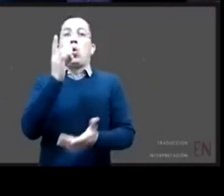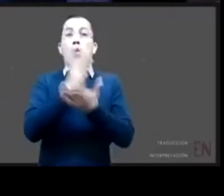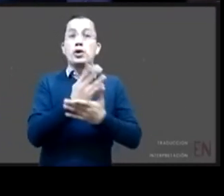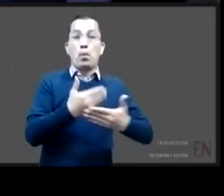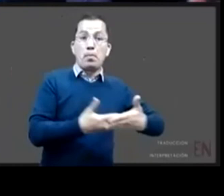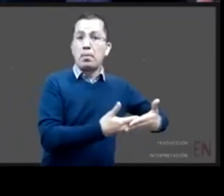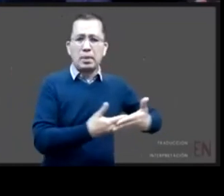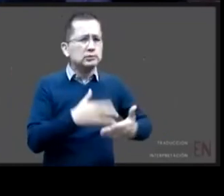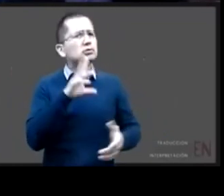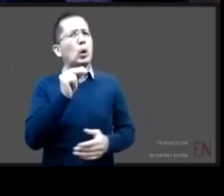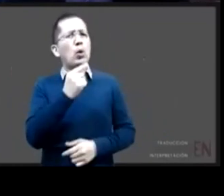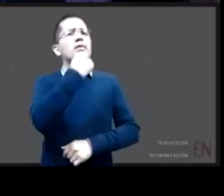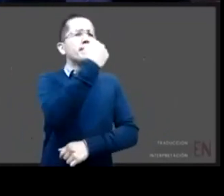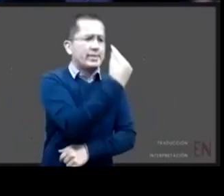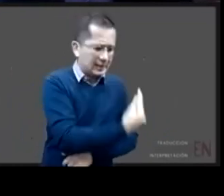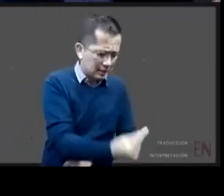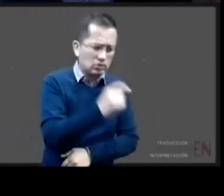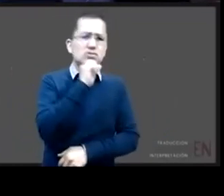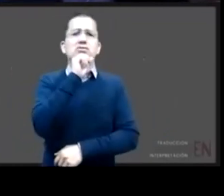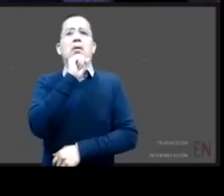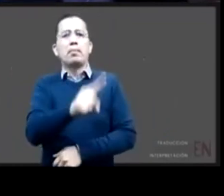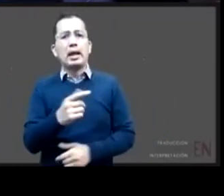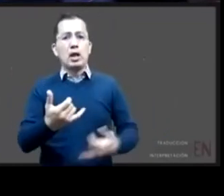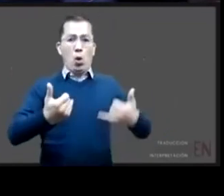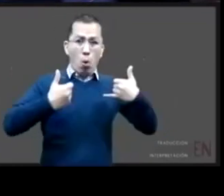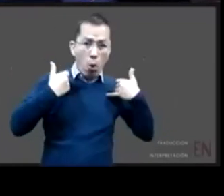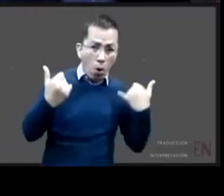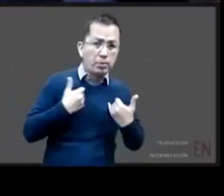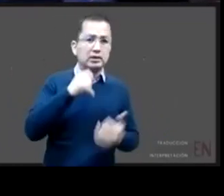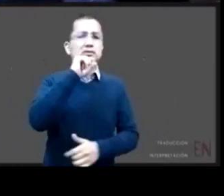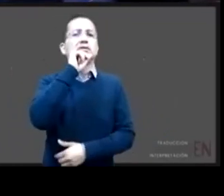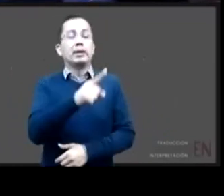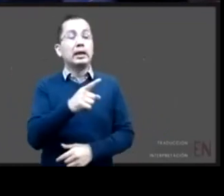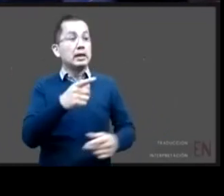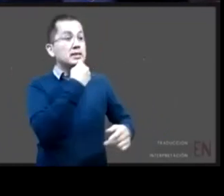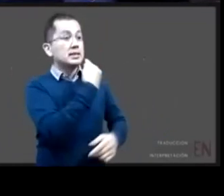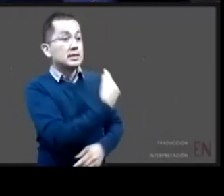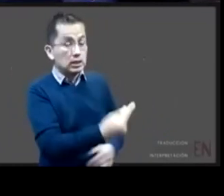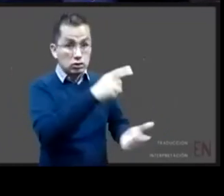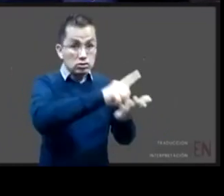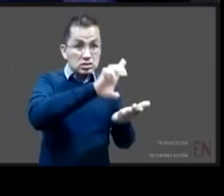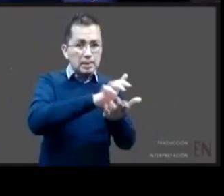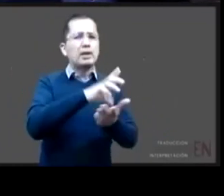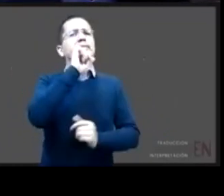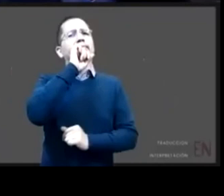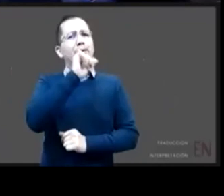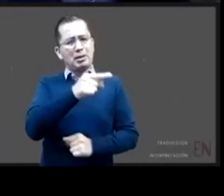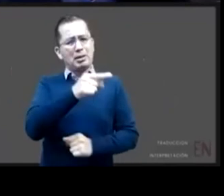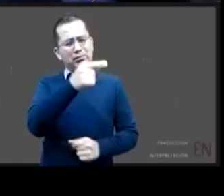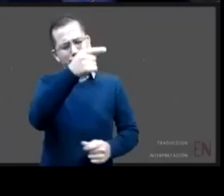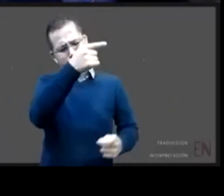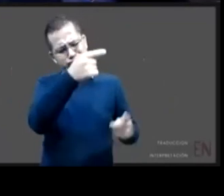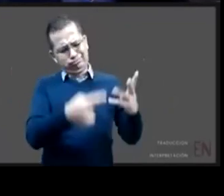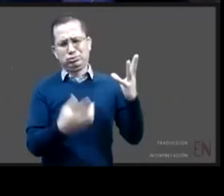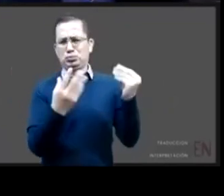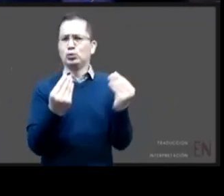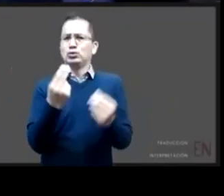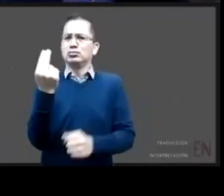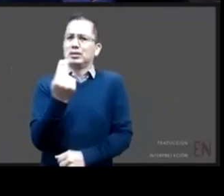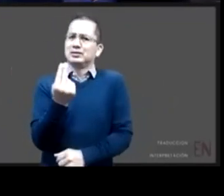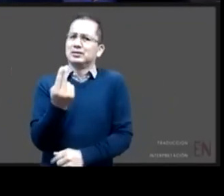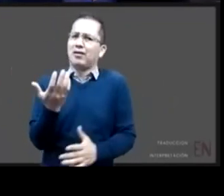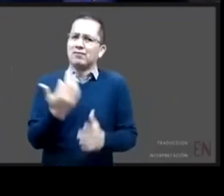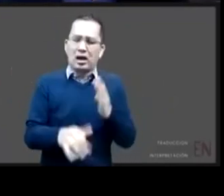y niñas con discapacidad etcétera hay un hay una enorme necesidad de ello y bueno pues agradecerles el trabajo que hacen